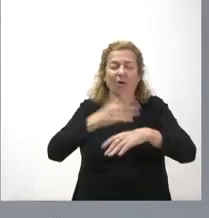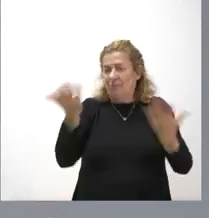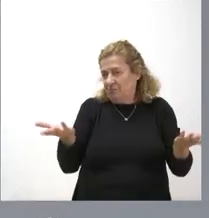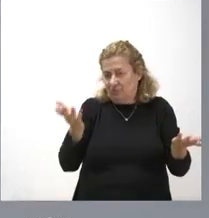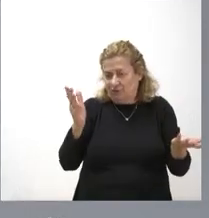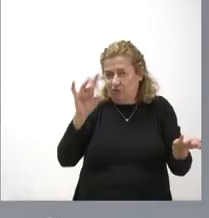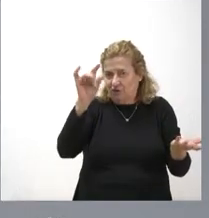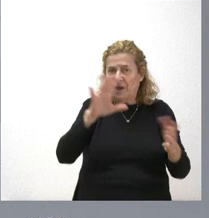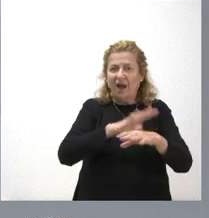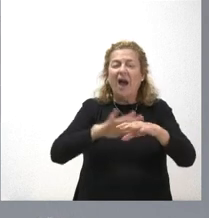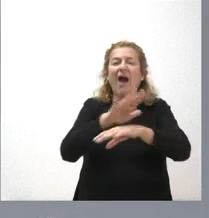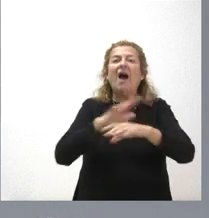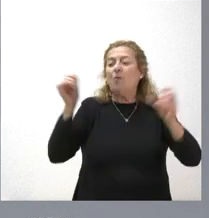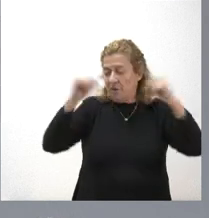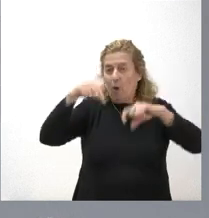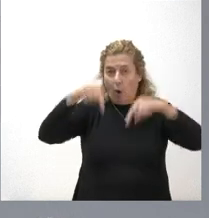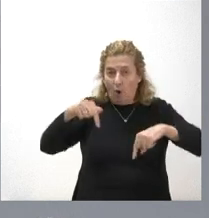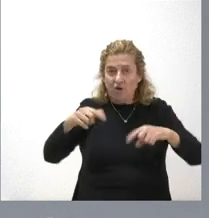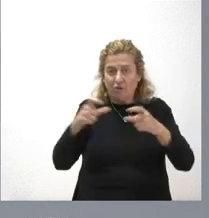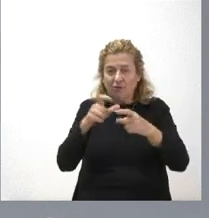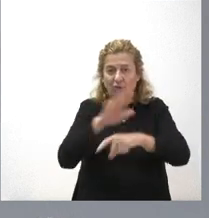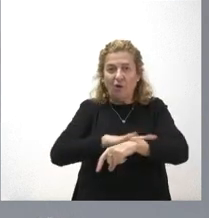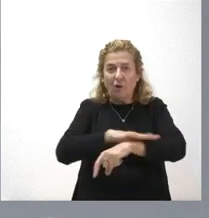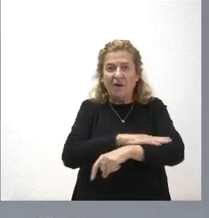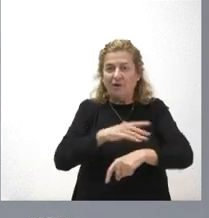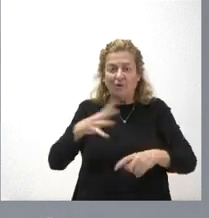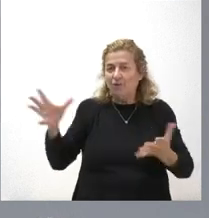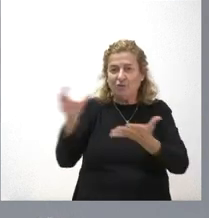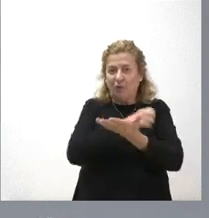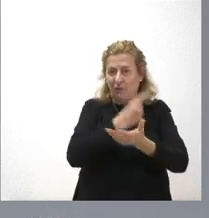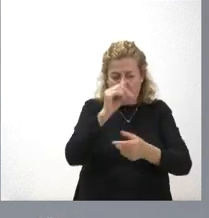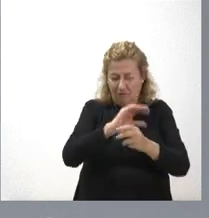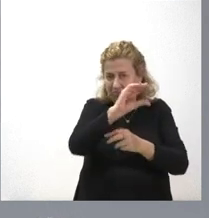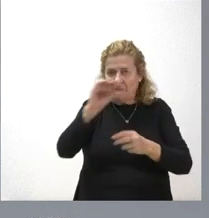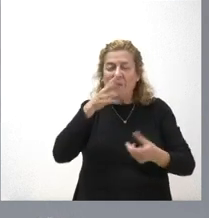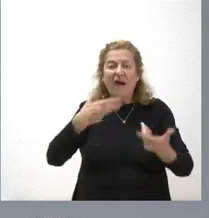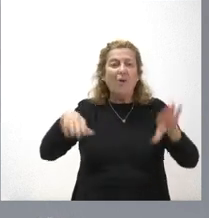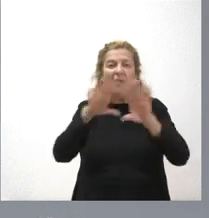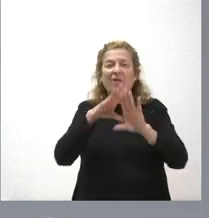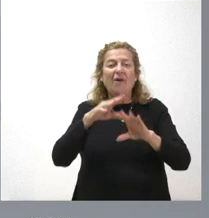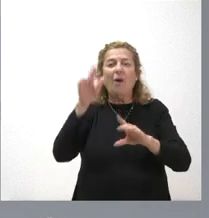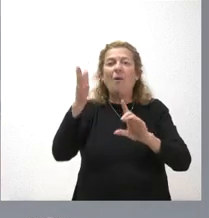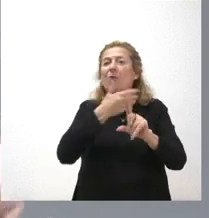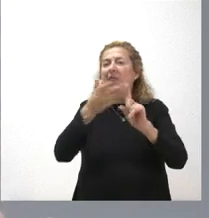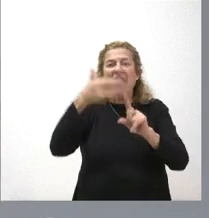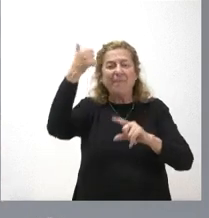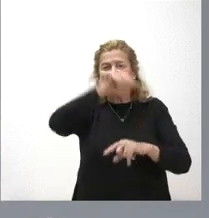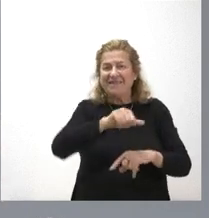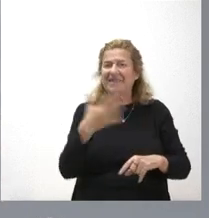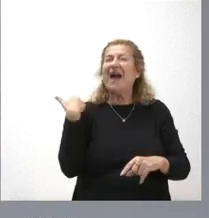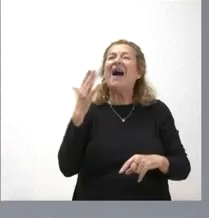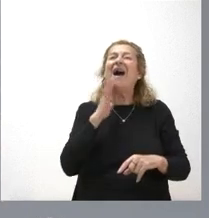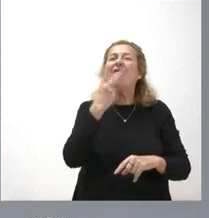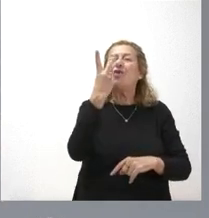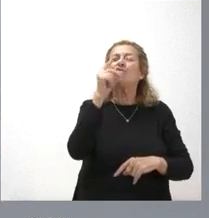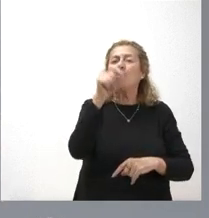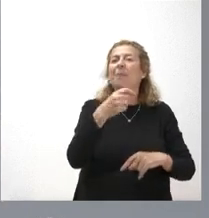el acuerdo se ha aprobado hoy en consejo de gobierno las partidas en este caso de igualdad o de violencia machista como le decía pasan de 2,8 a 8